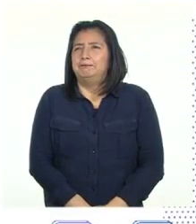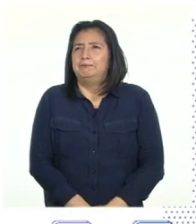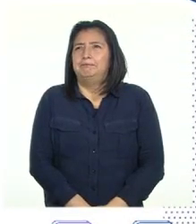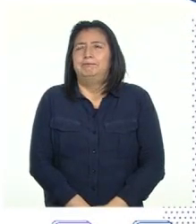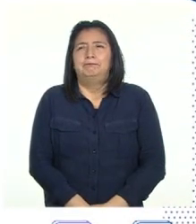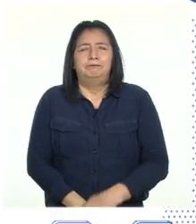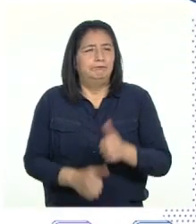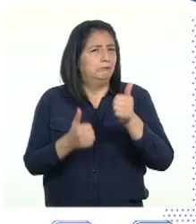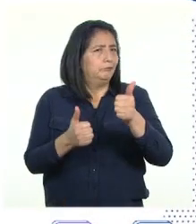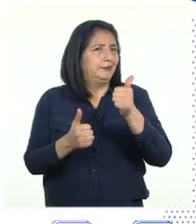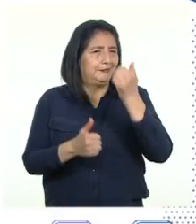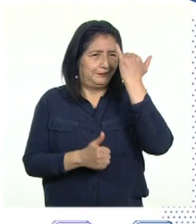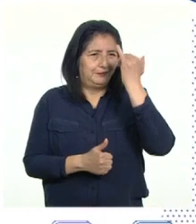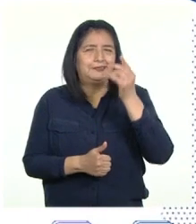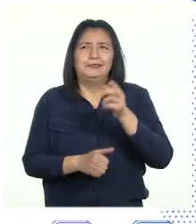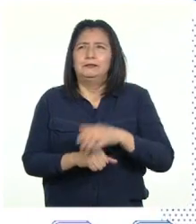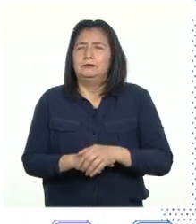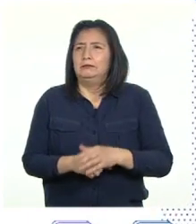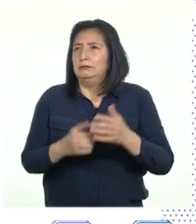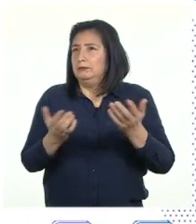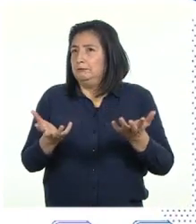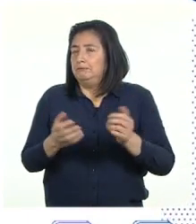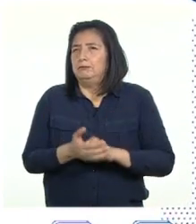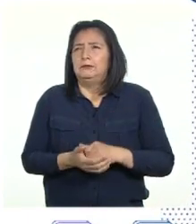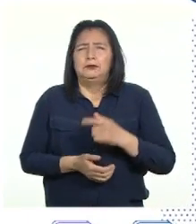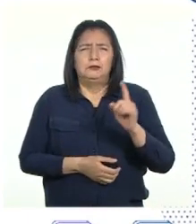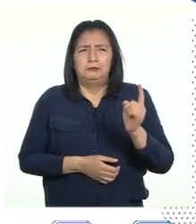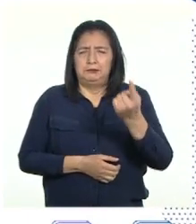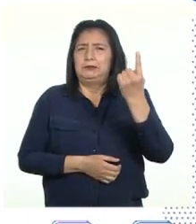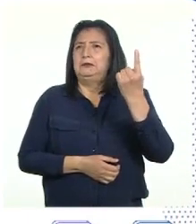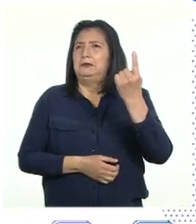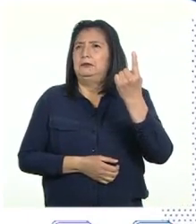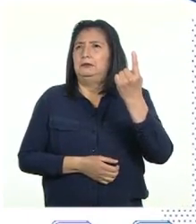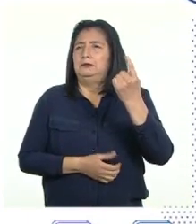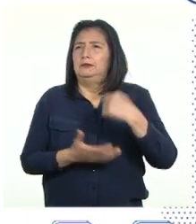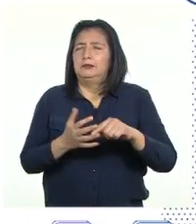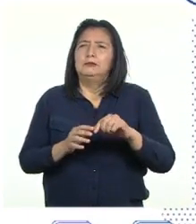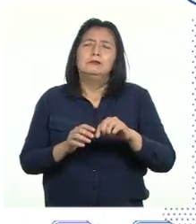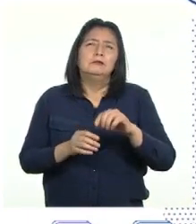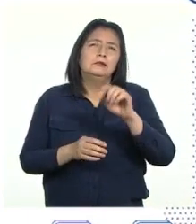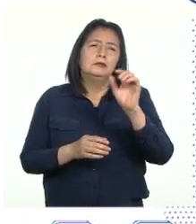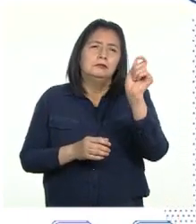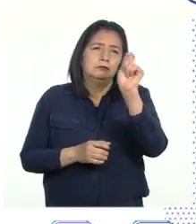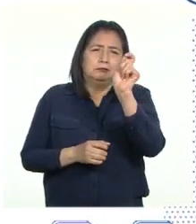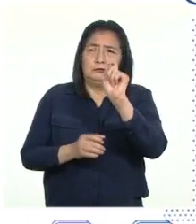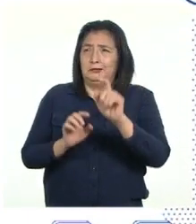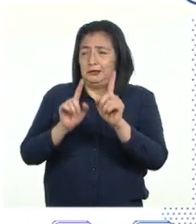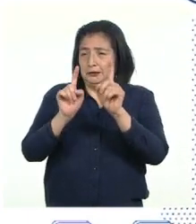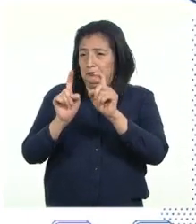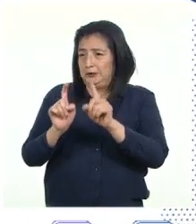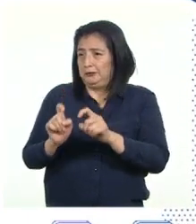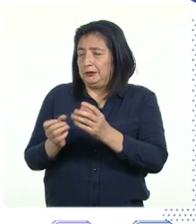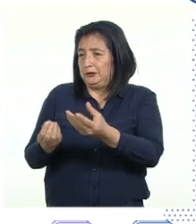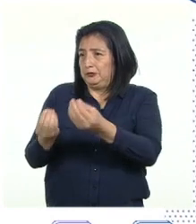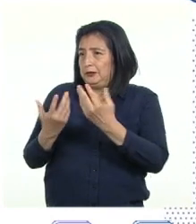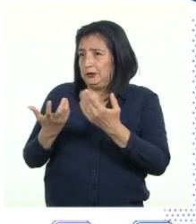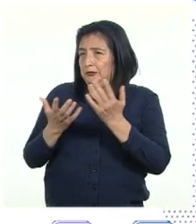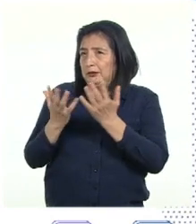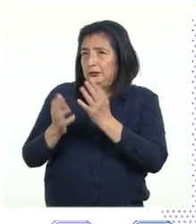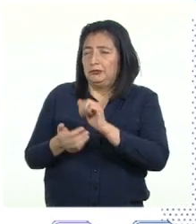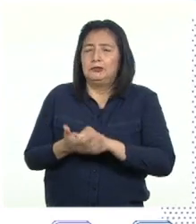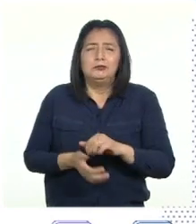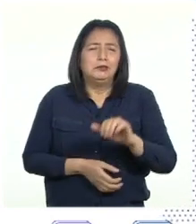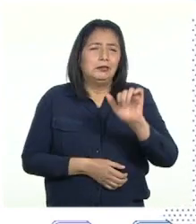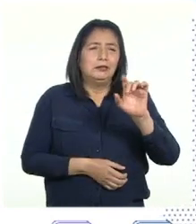Muy buena idea Entonces, lo primero que haremos será completarlo con las interrogantes que plantearon nuestros estudiantes